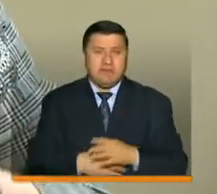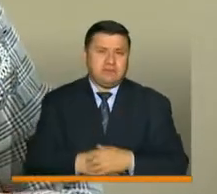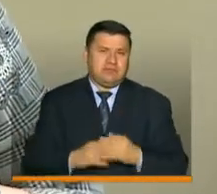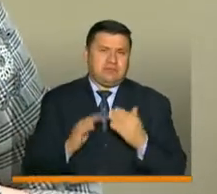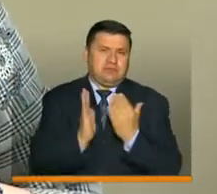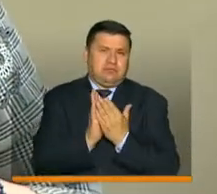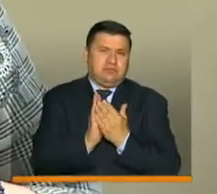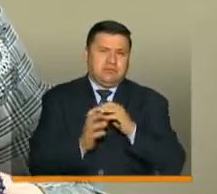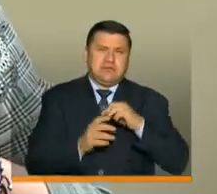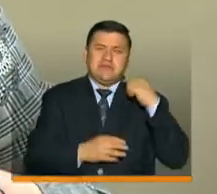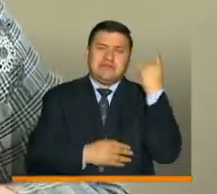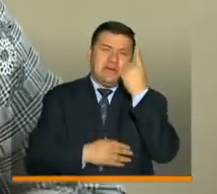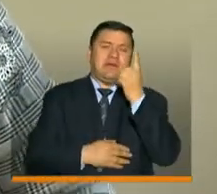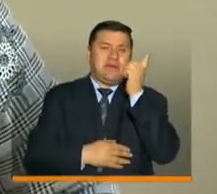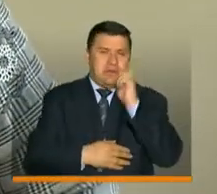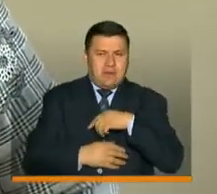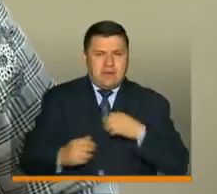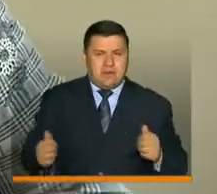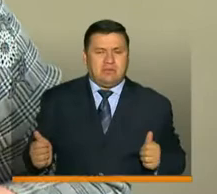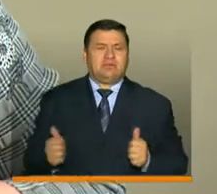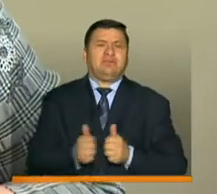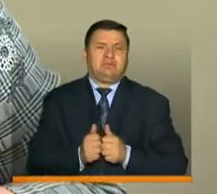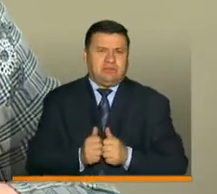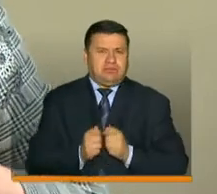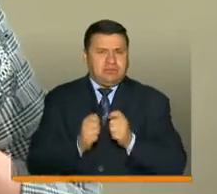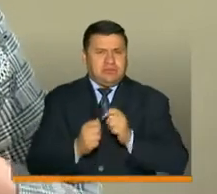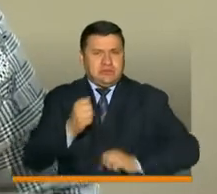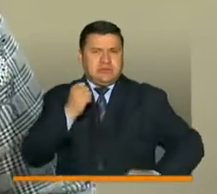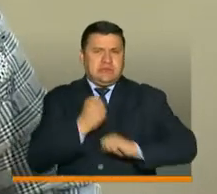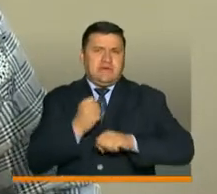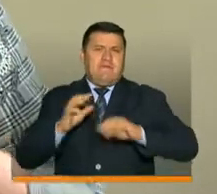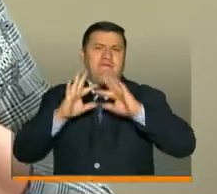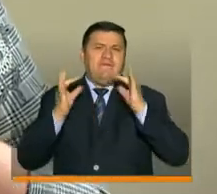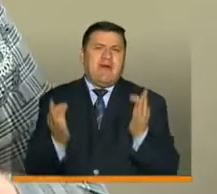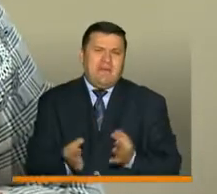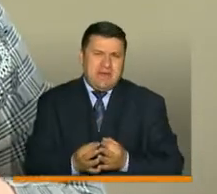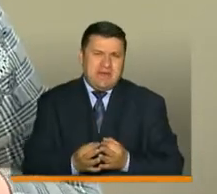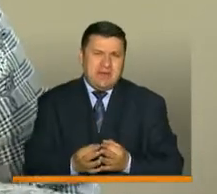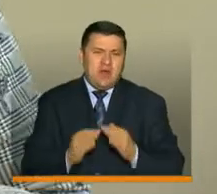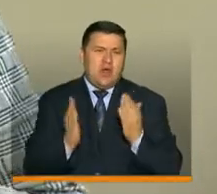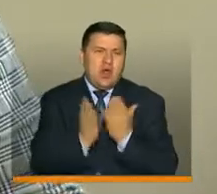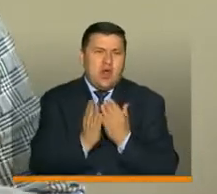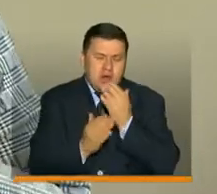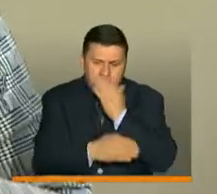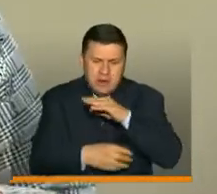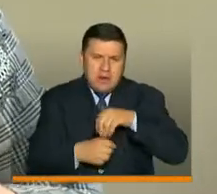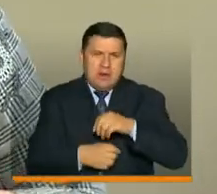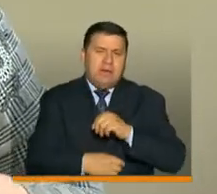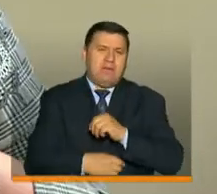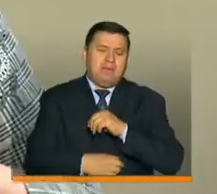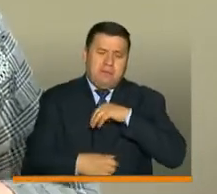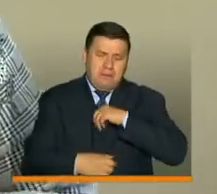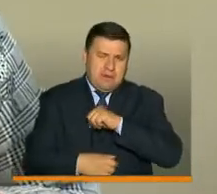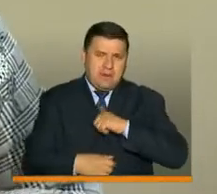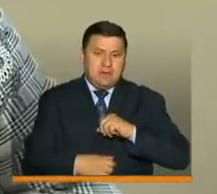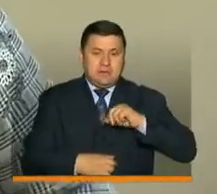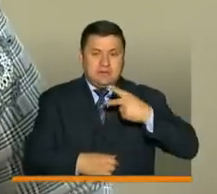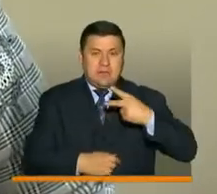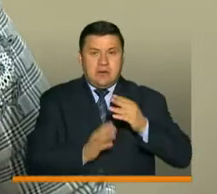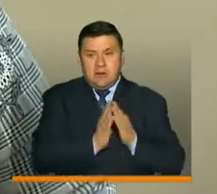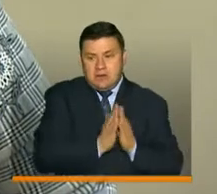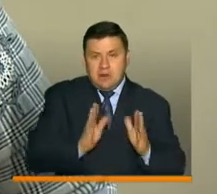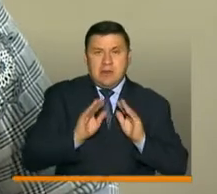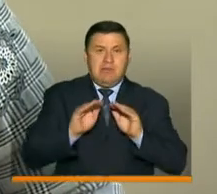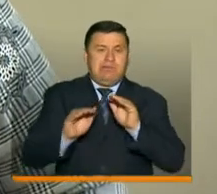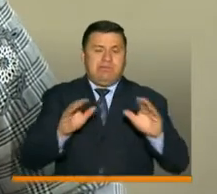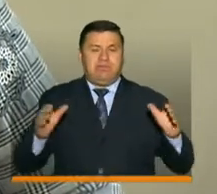por la educación superior en general, también va acompañado de darle un apoyo a las familias de colegios y jardines privados. Recuerden que estamos en la segunda fase de